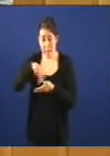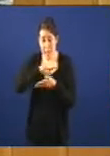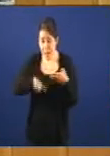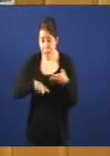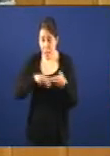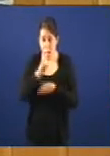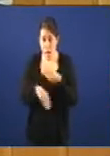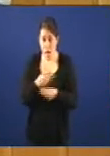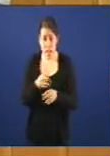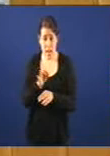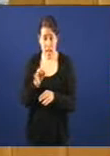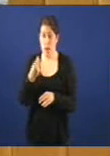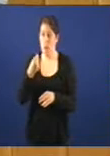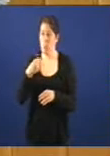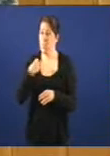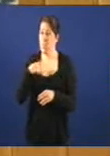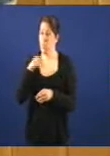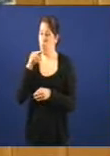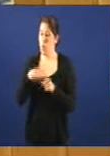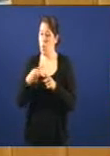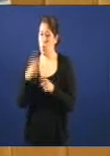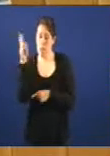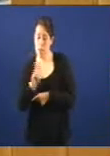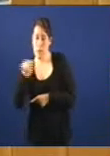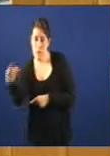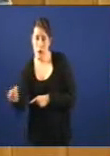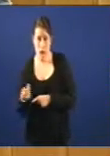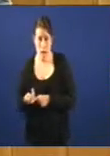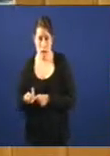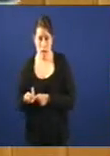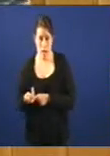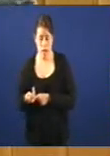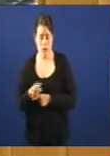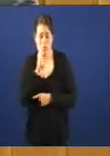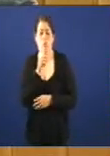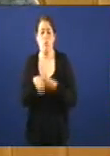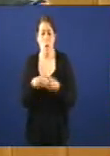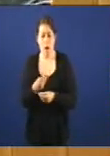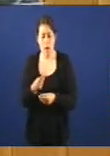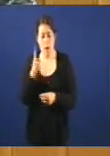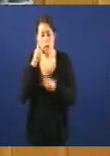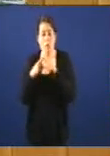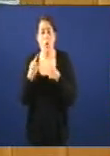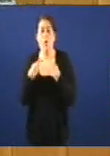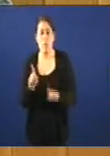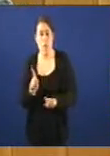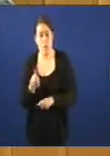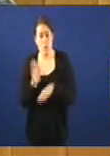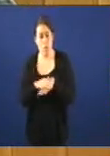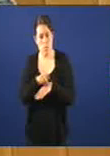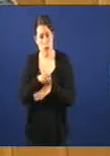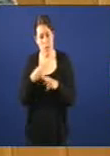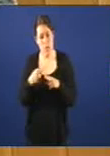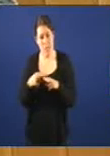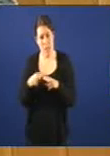que fan en Galicia é empaquetar producto foráneo. Que vai a facer vostedes para que o emprego na conserva non se perda por culpa desas políticas industriais que o único que